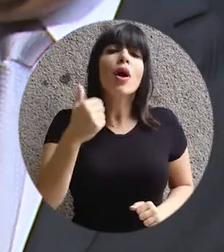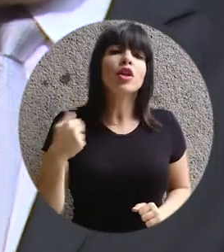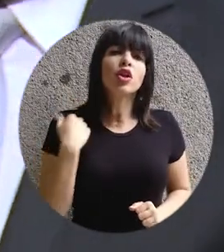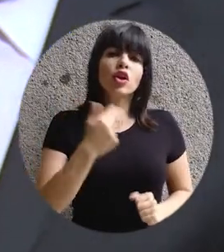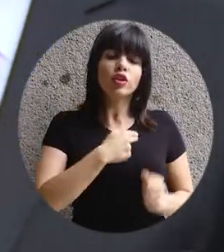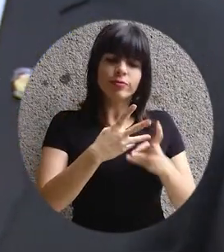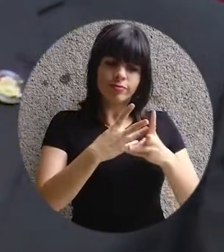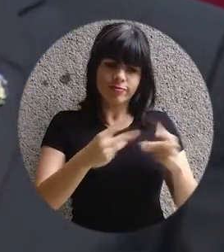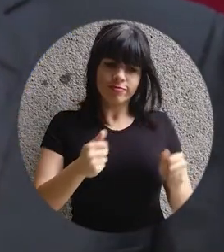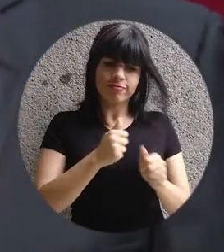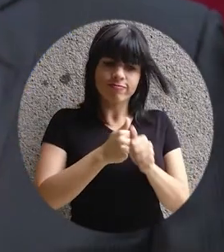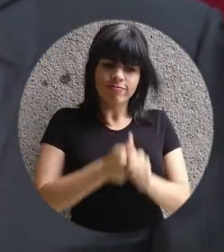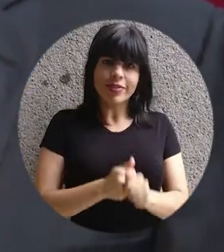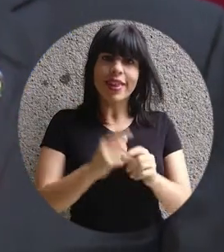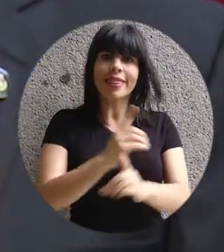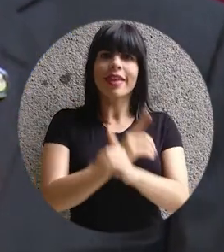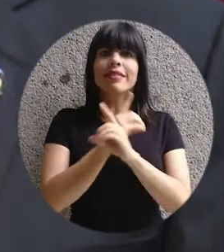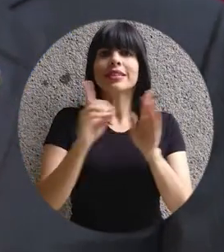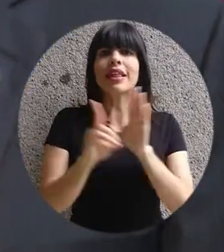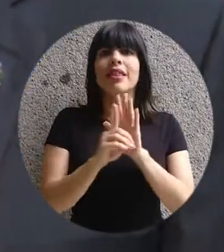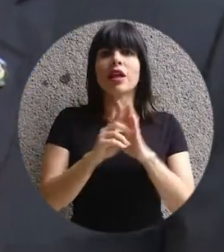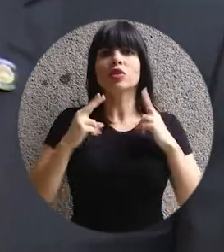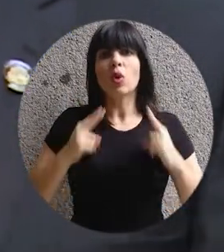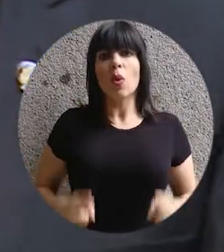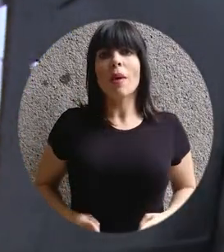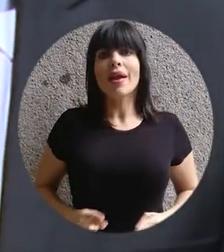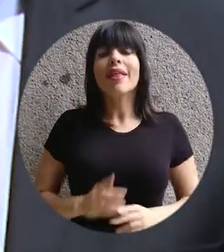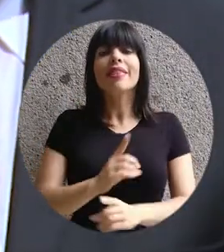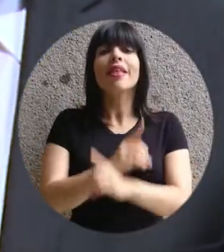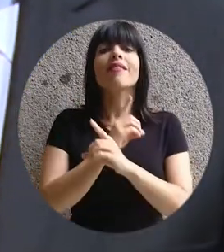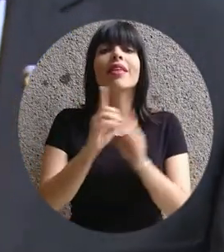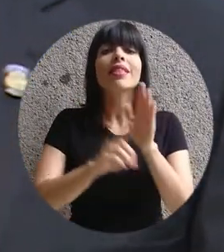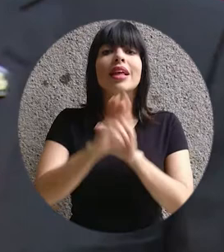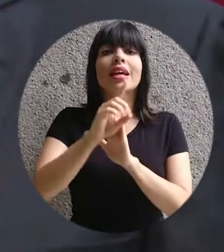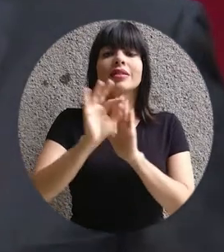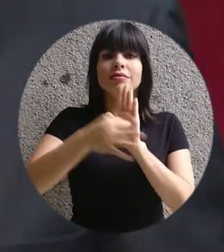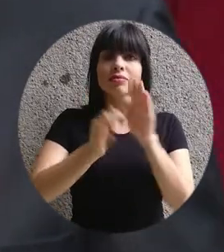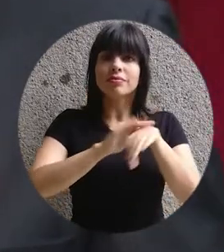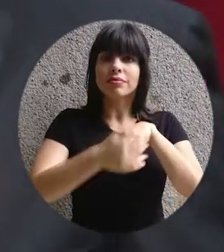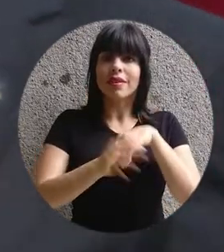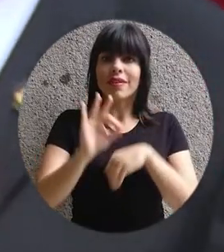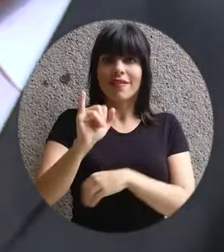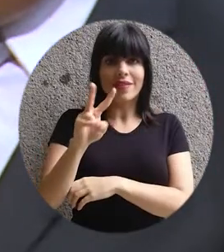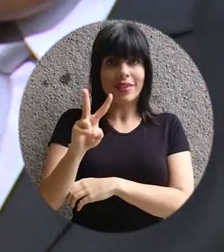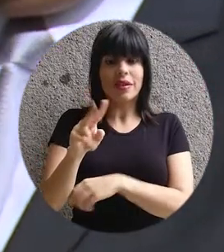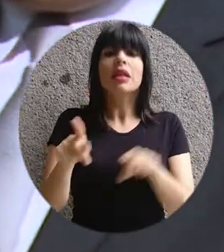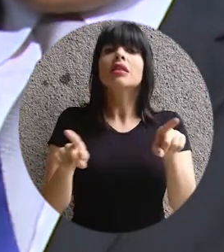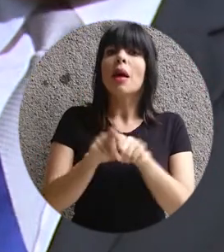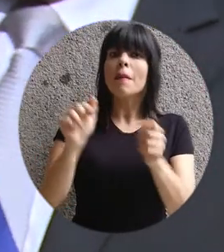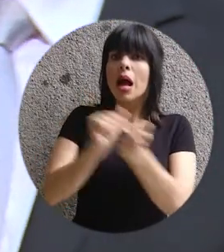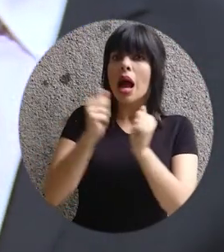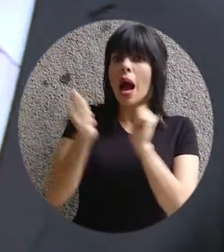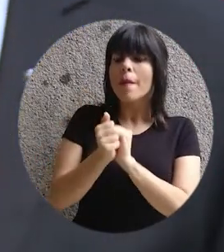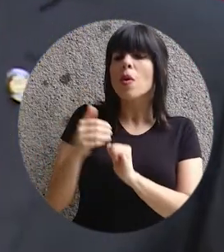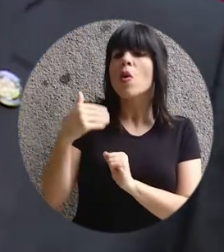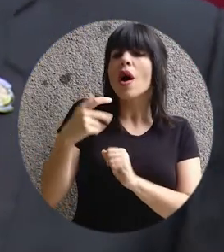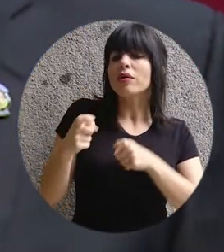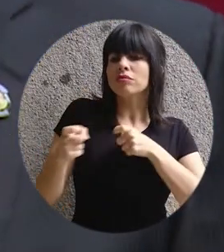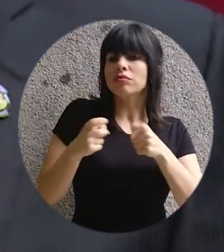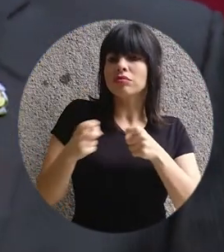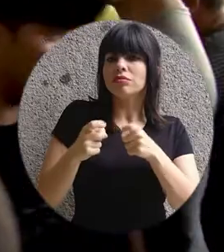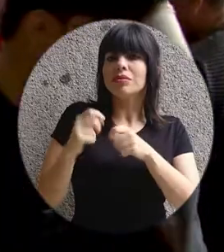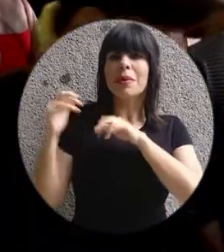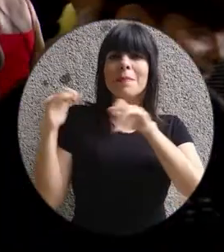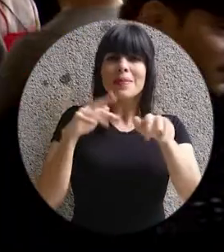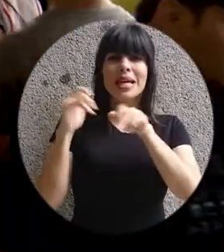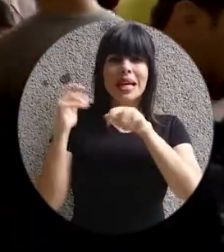consecuentes con nuestra defensa de los derechos humanos, defender y desarrollar la fertilización in vitro. Hubo cambio en la administración de los frujos